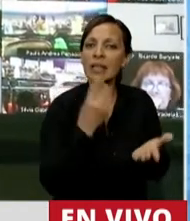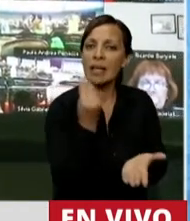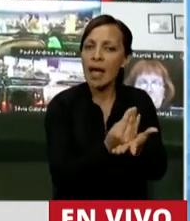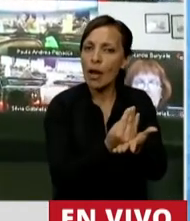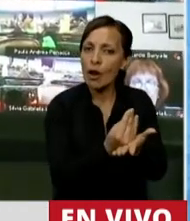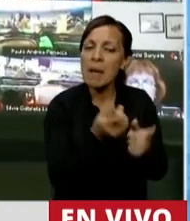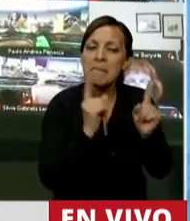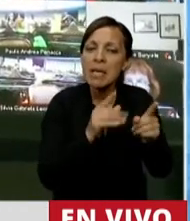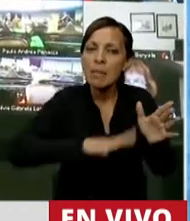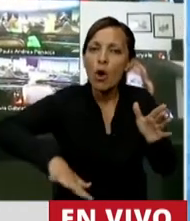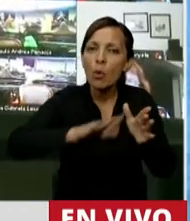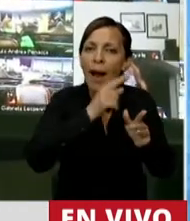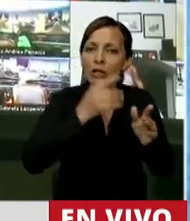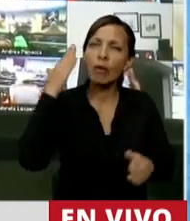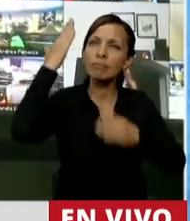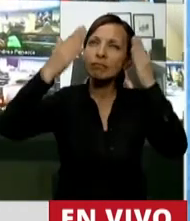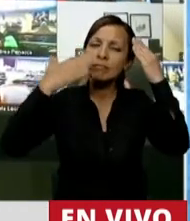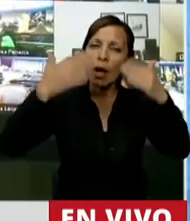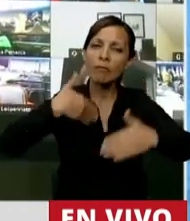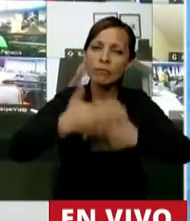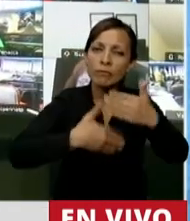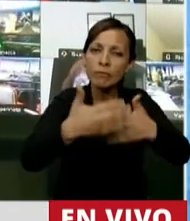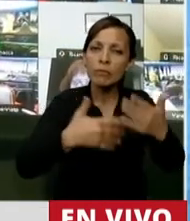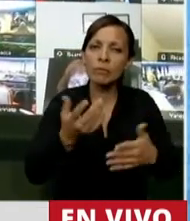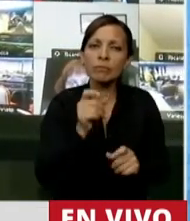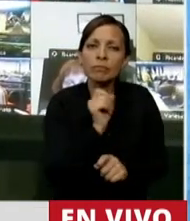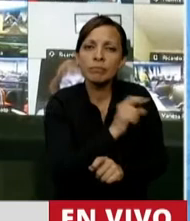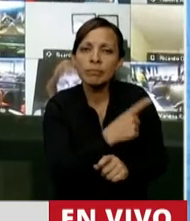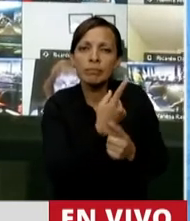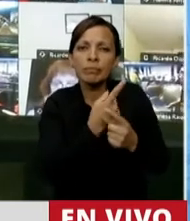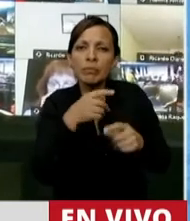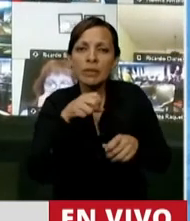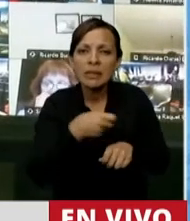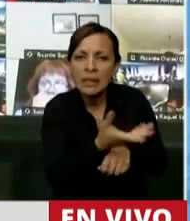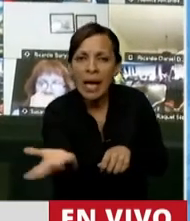proyectado desarrollar su siembra,